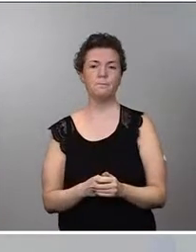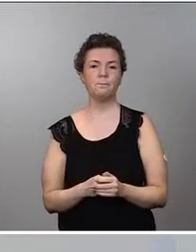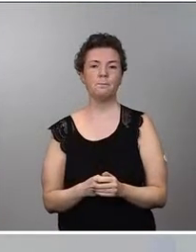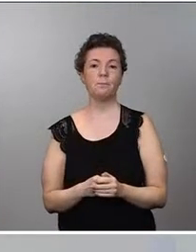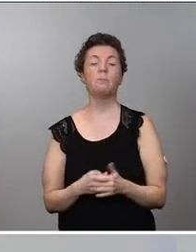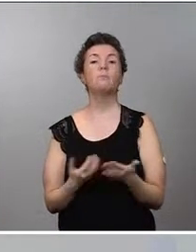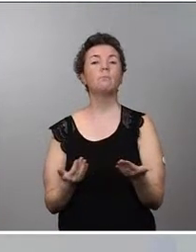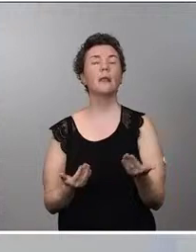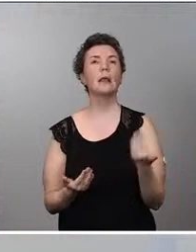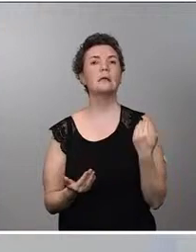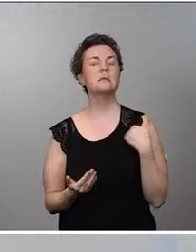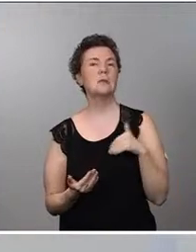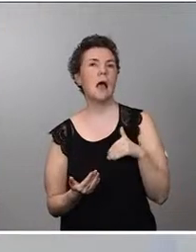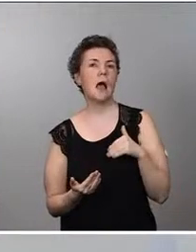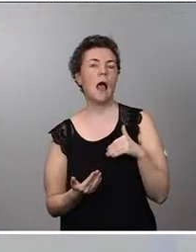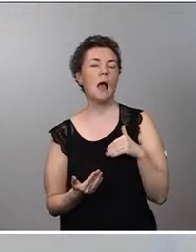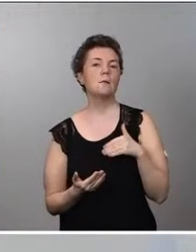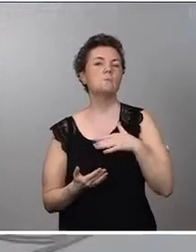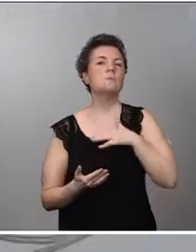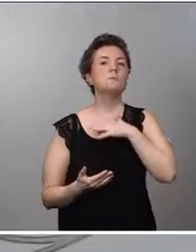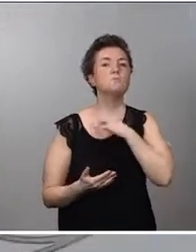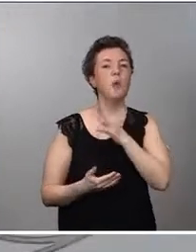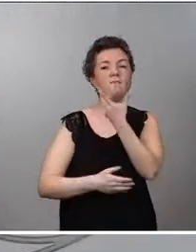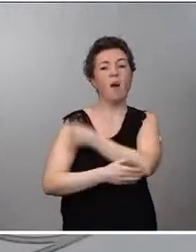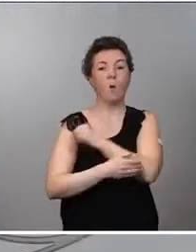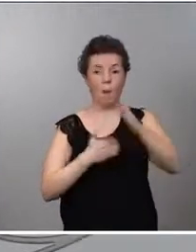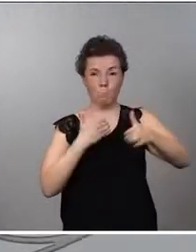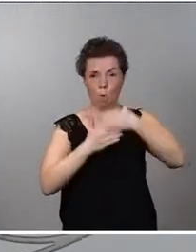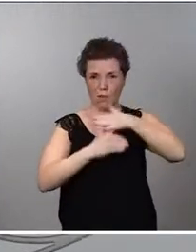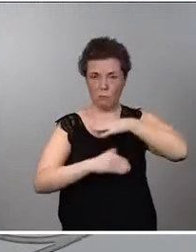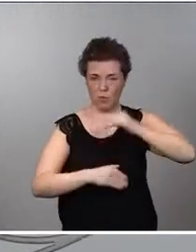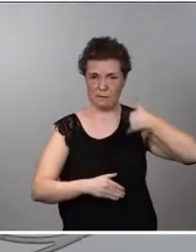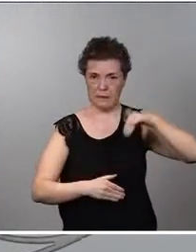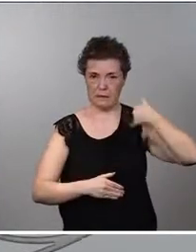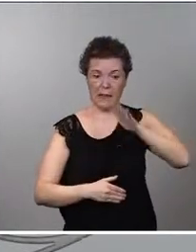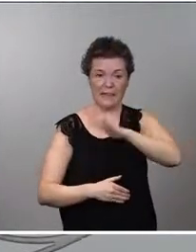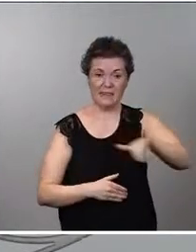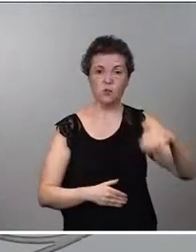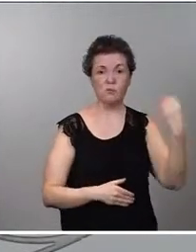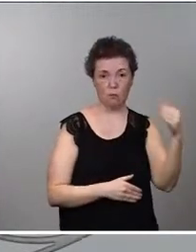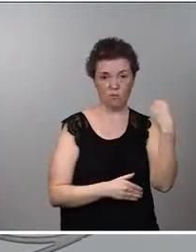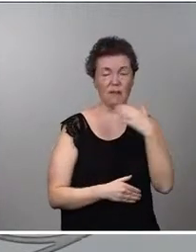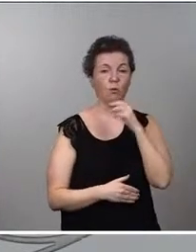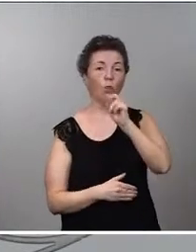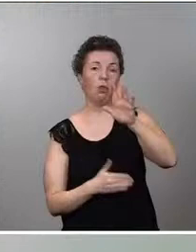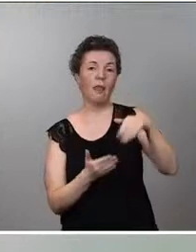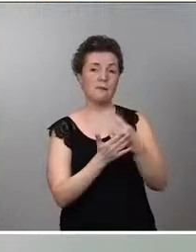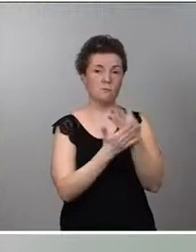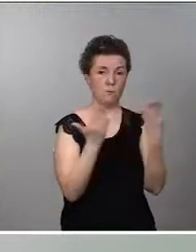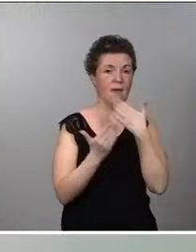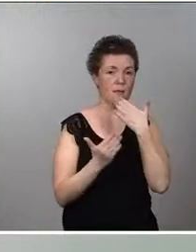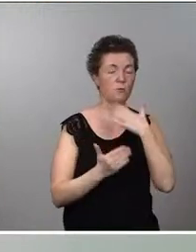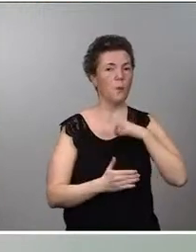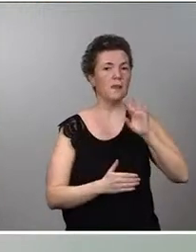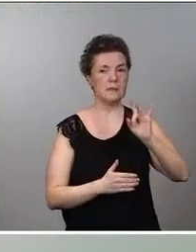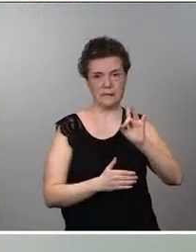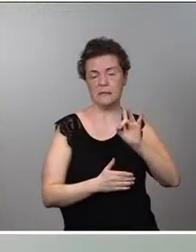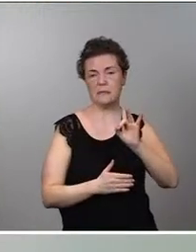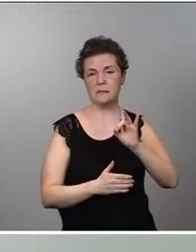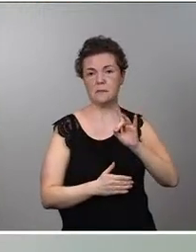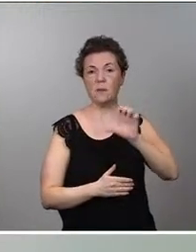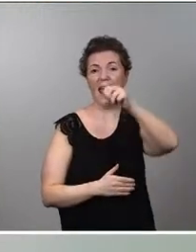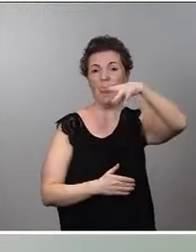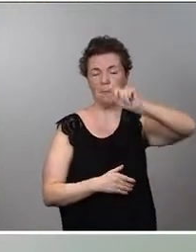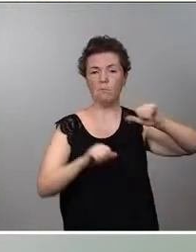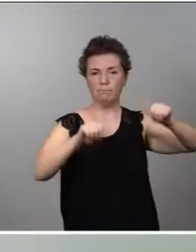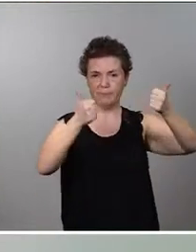se puede aplicar la vacuna de Moderna a los niños adolescentes de entre 12 y 19 años. Así lo aprobó la Ema. No sé si